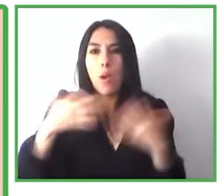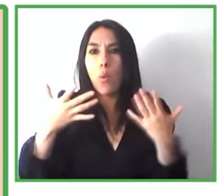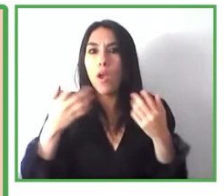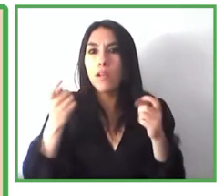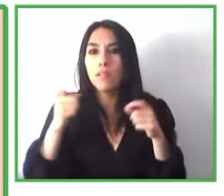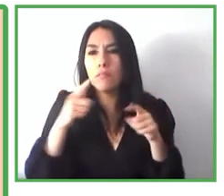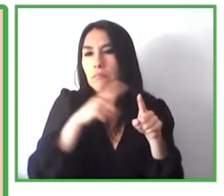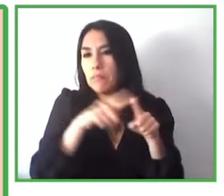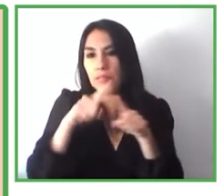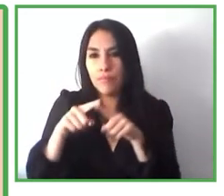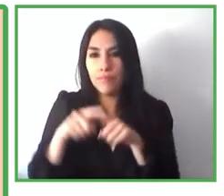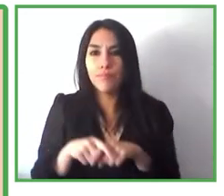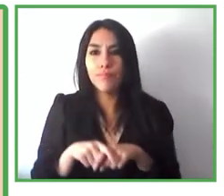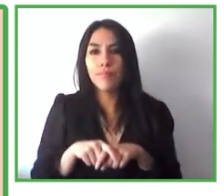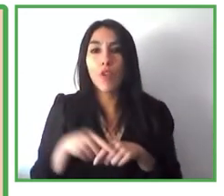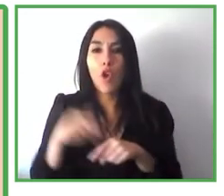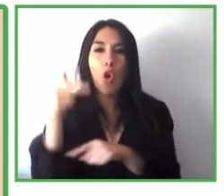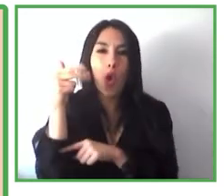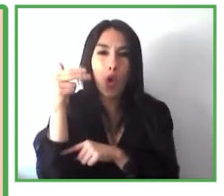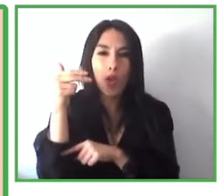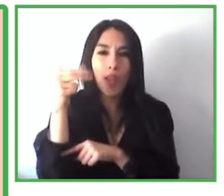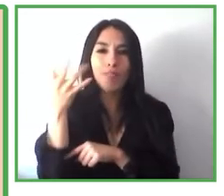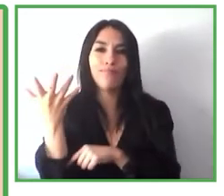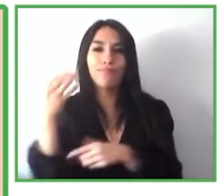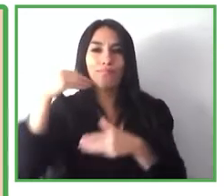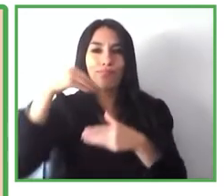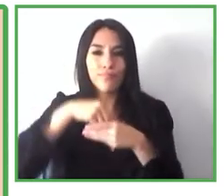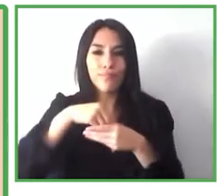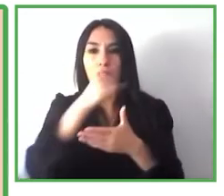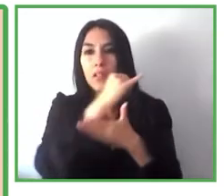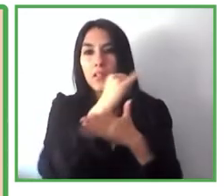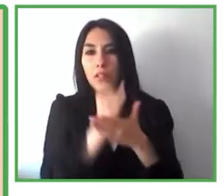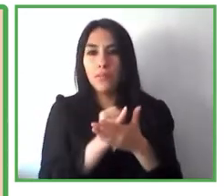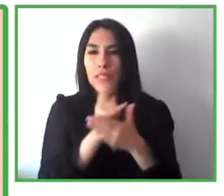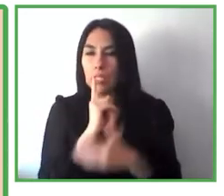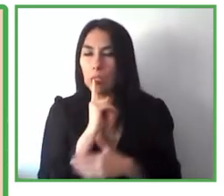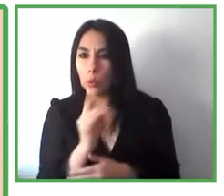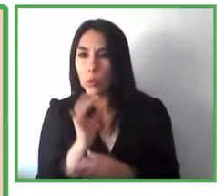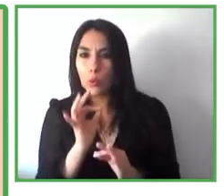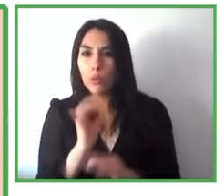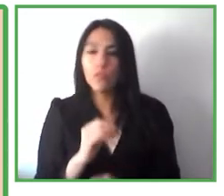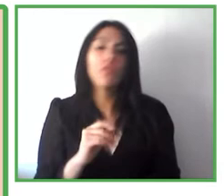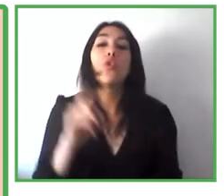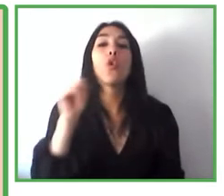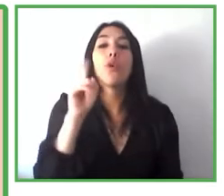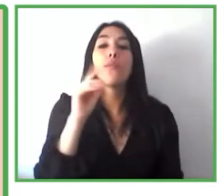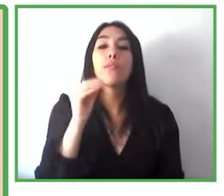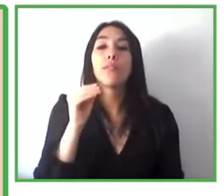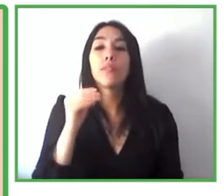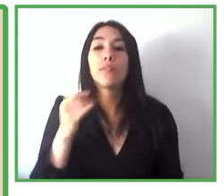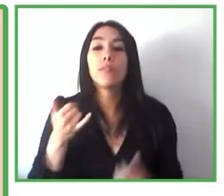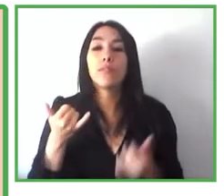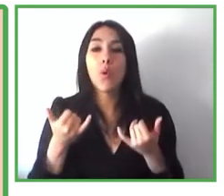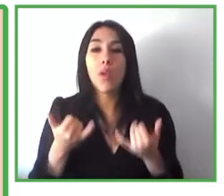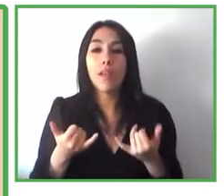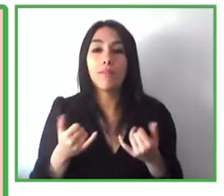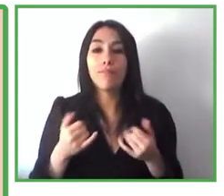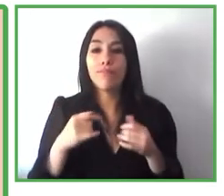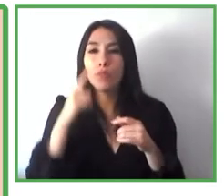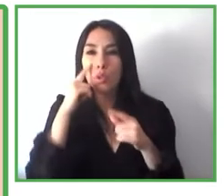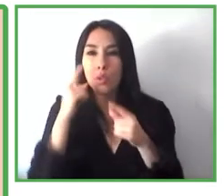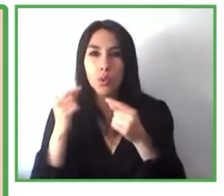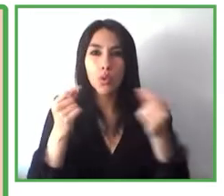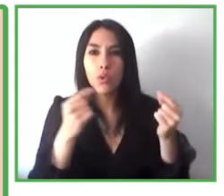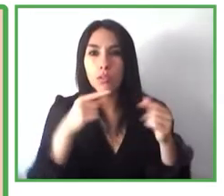donde definimos retos de diseño específicos y donde estimulamos la creatividad en torno a la propuesta de nuevas soluciones de interiorismo